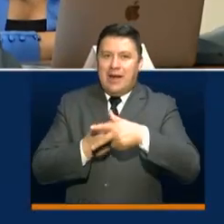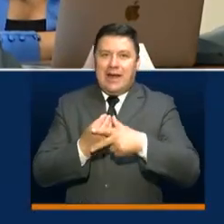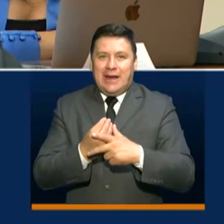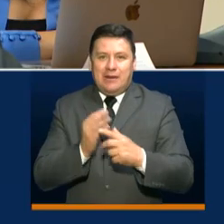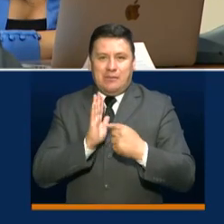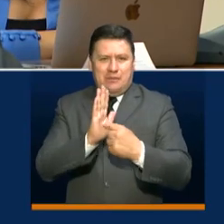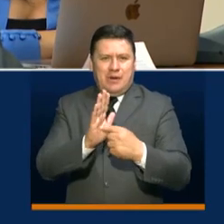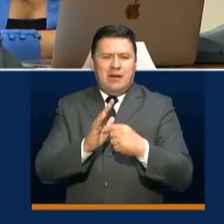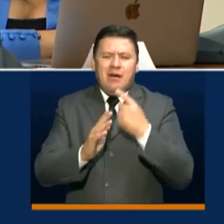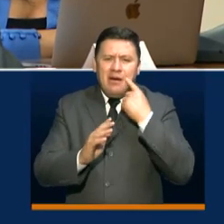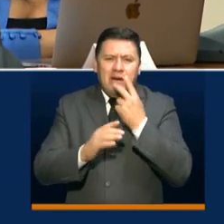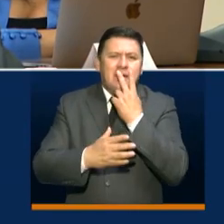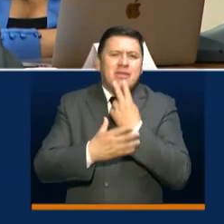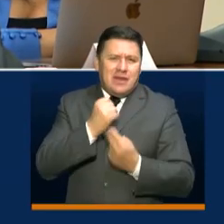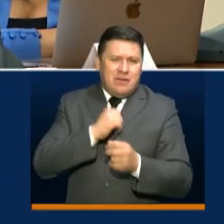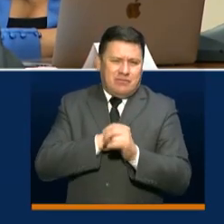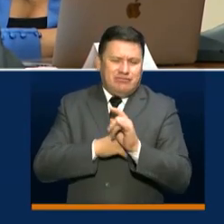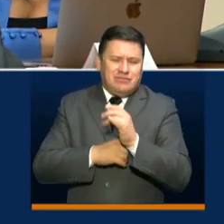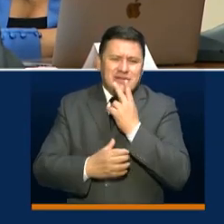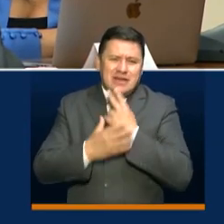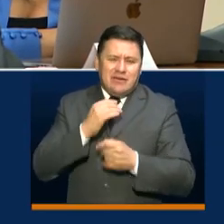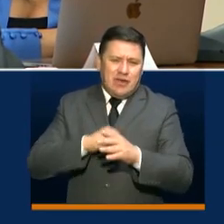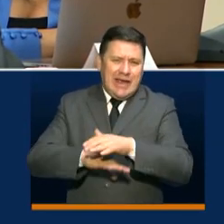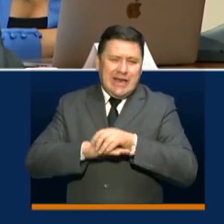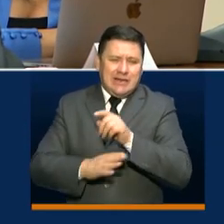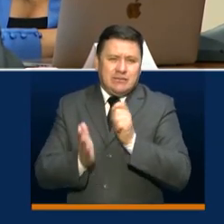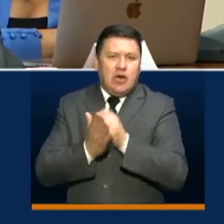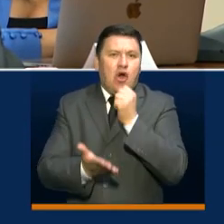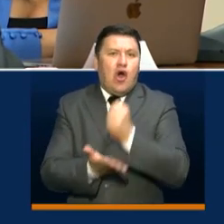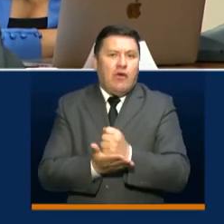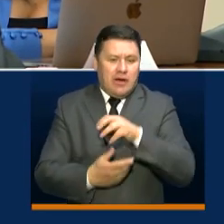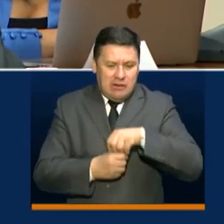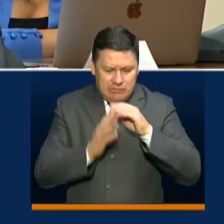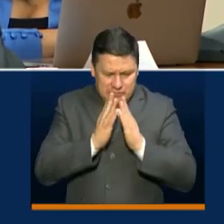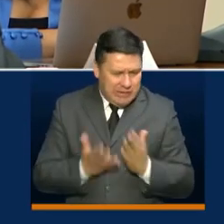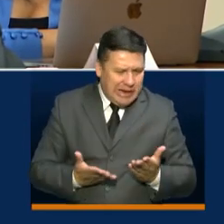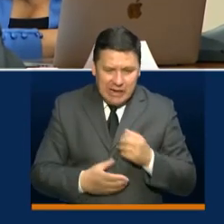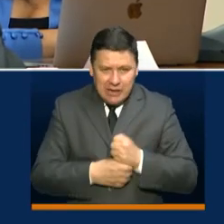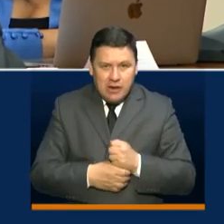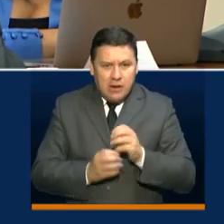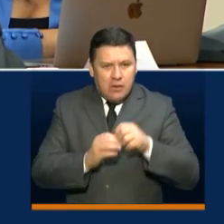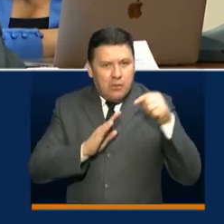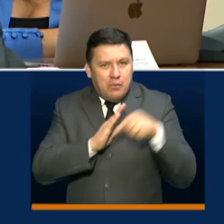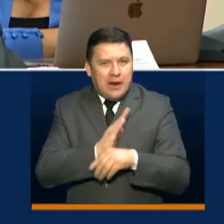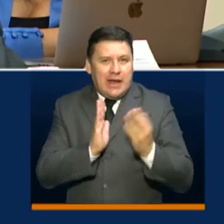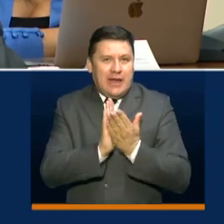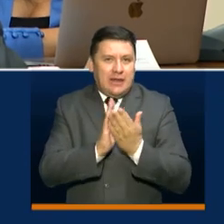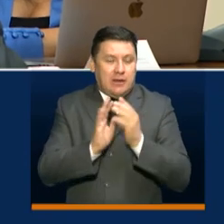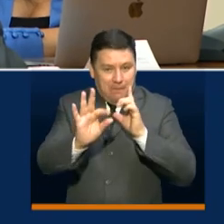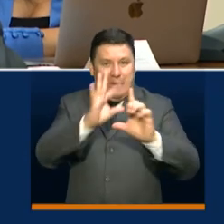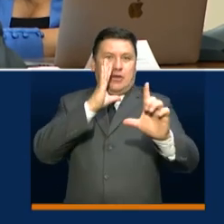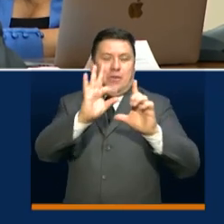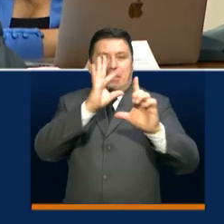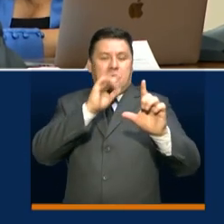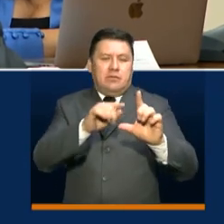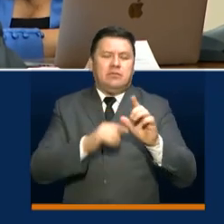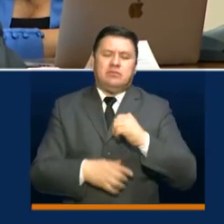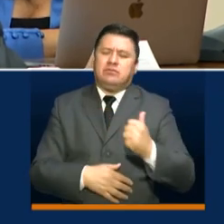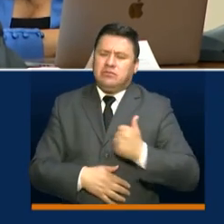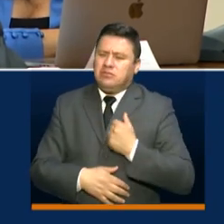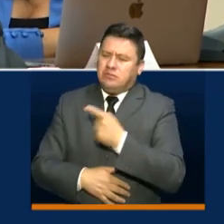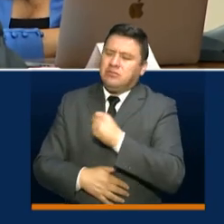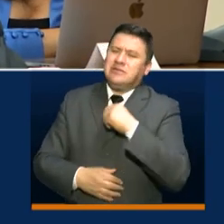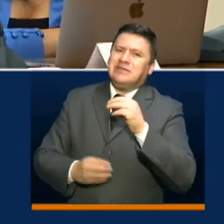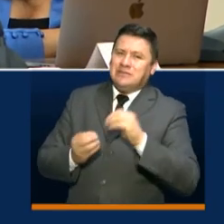desarrollar bilingüismo en el marco del aislamiento preventivo obligatorio y también en el marco de profundizar la educación virtual. Pero también voy a aprovechar